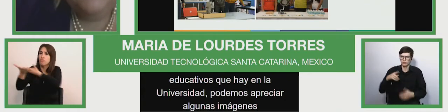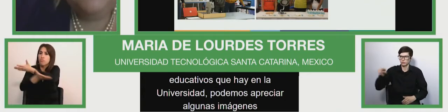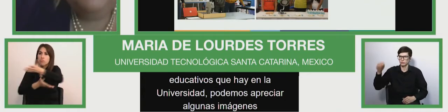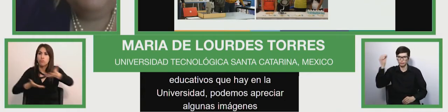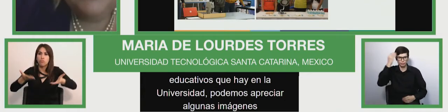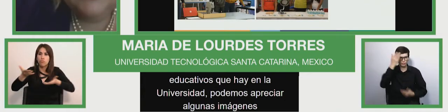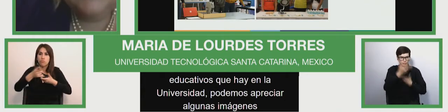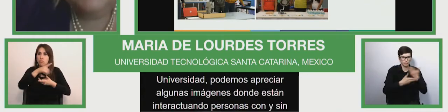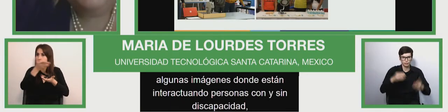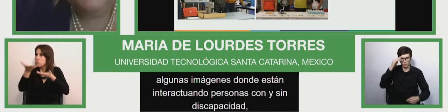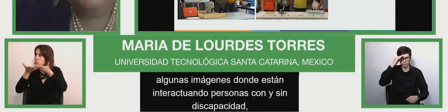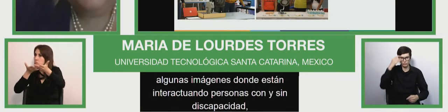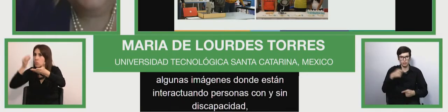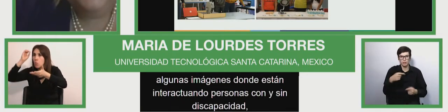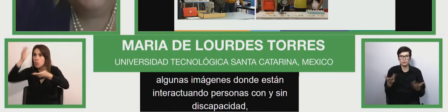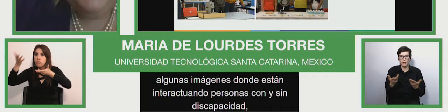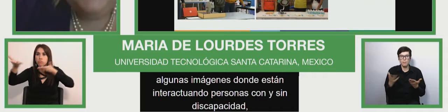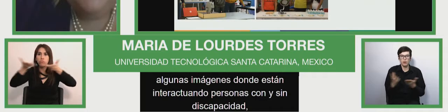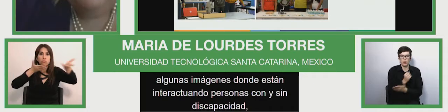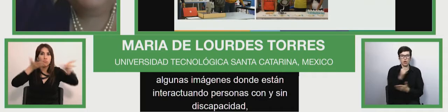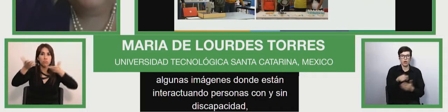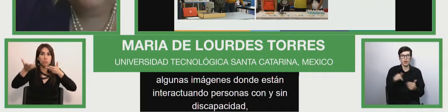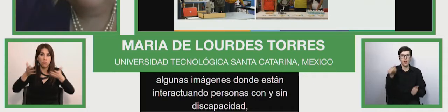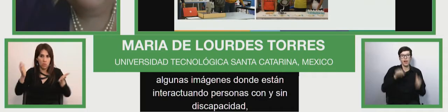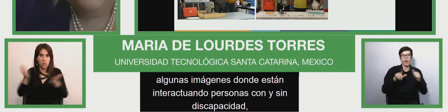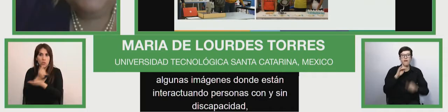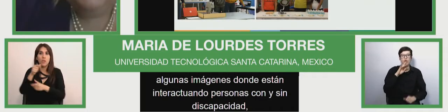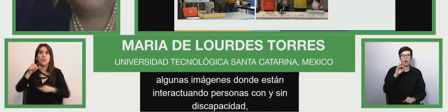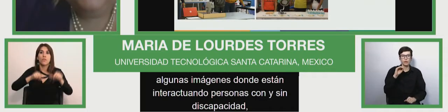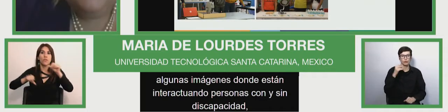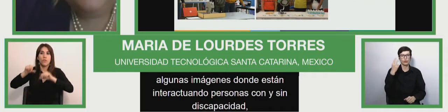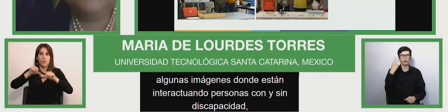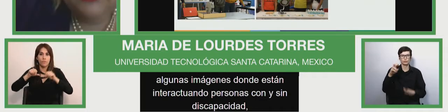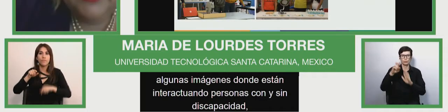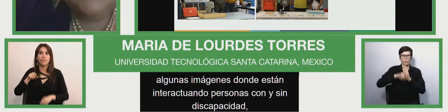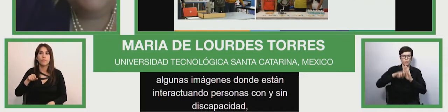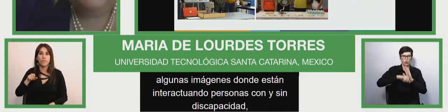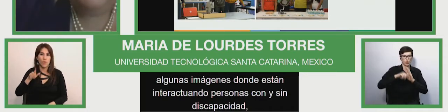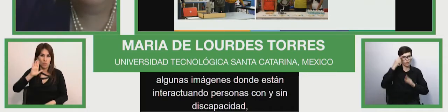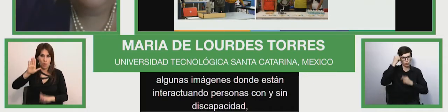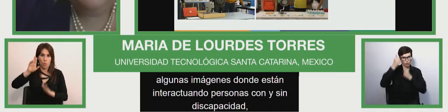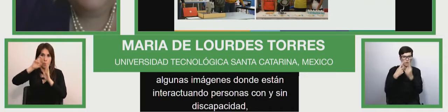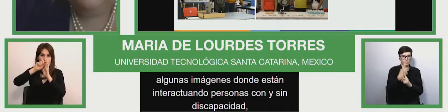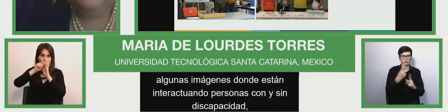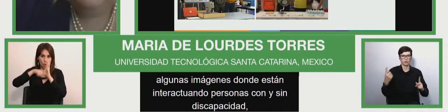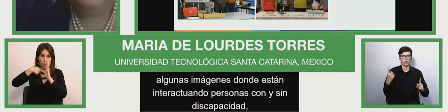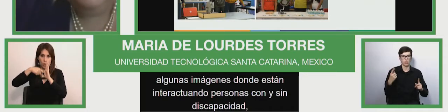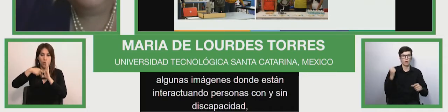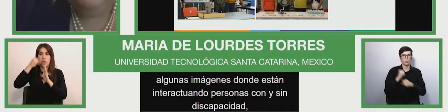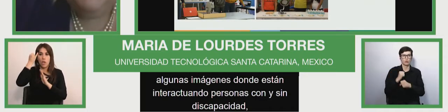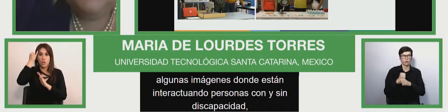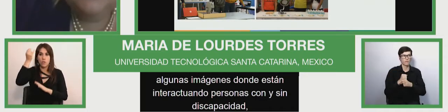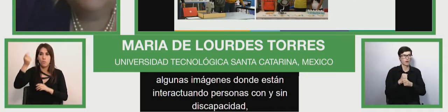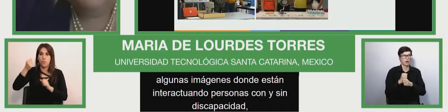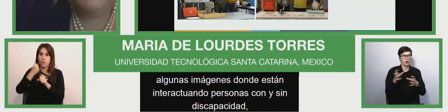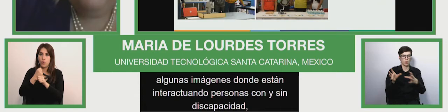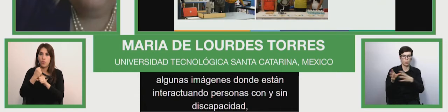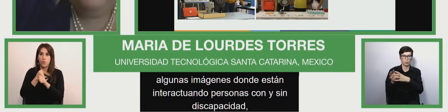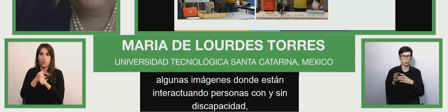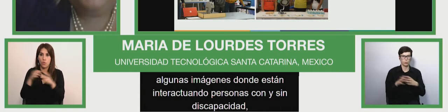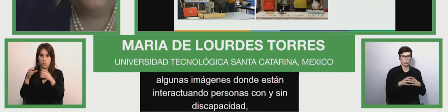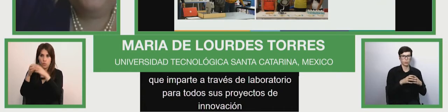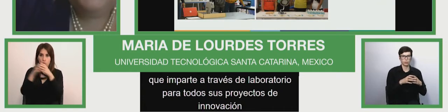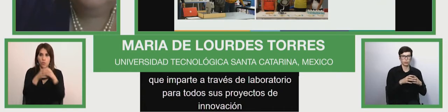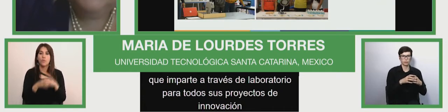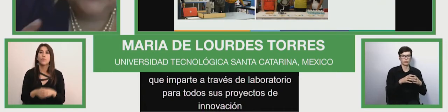que imparte a través del laboratorio día para todos sus proyectos de innovación que trabajan en grupos multidisciplinarios en